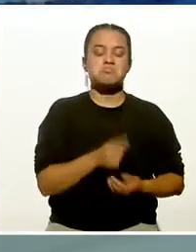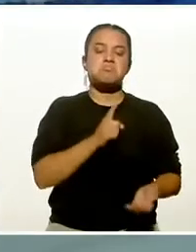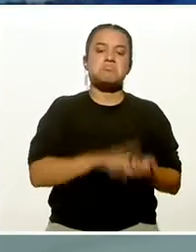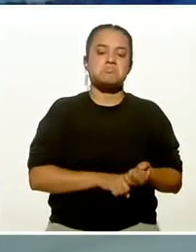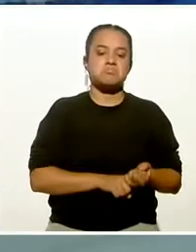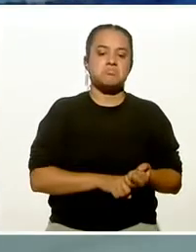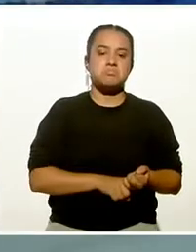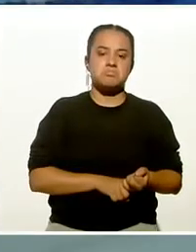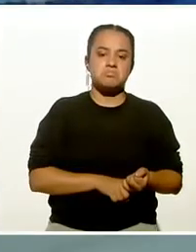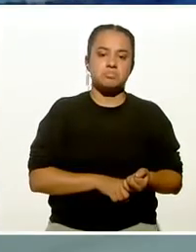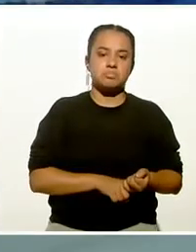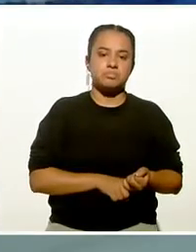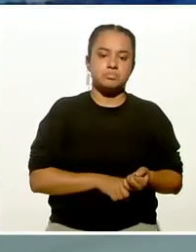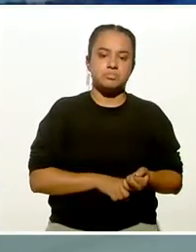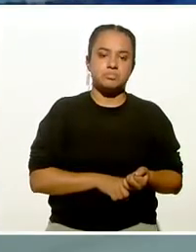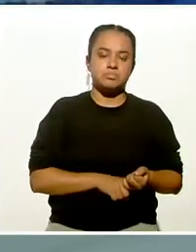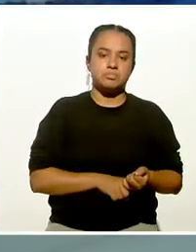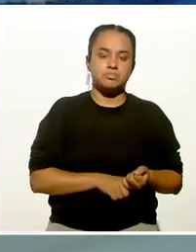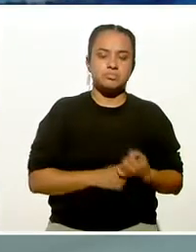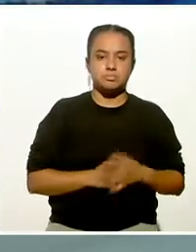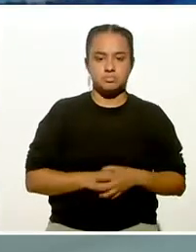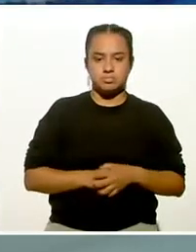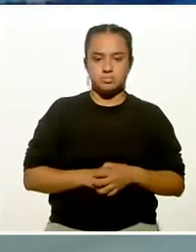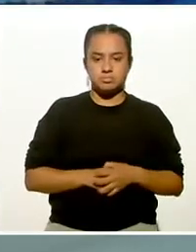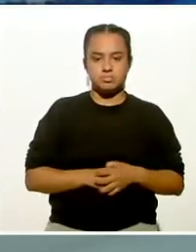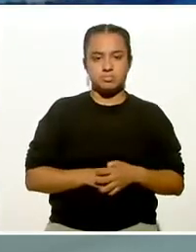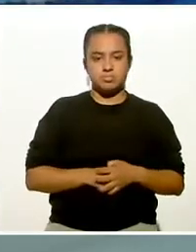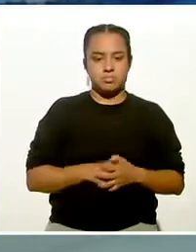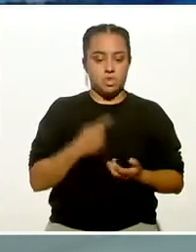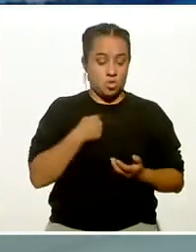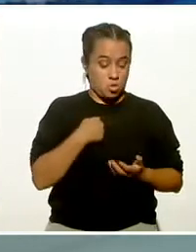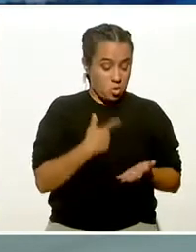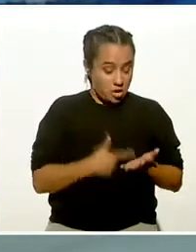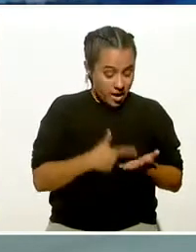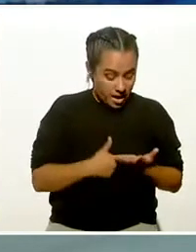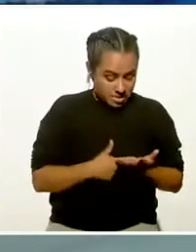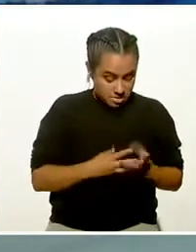pues, ahora sí que quemando grasa.